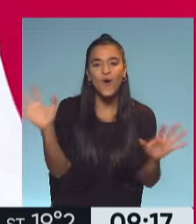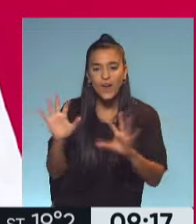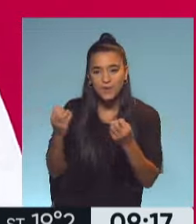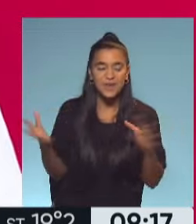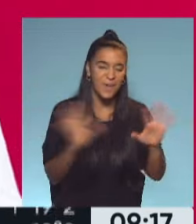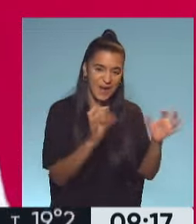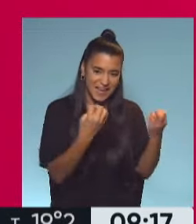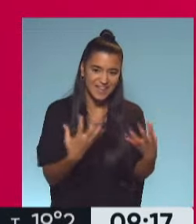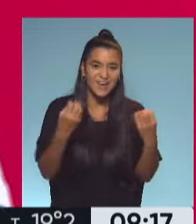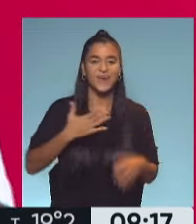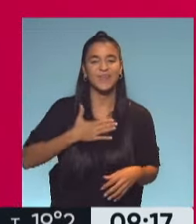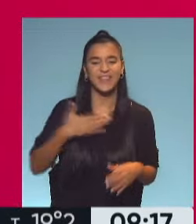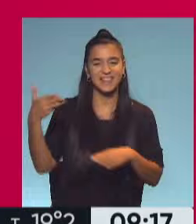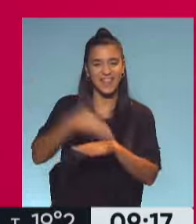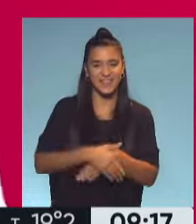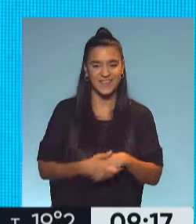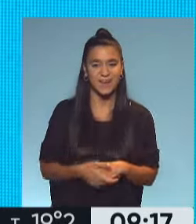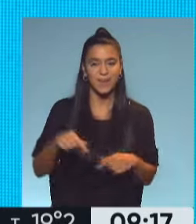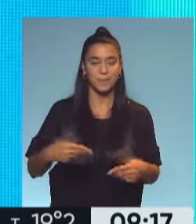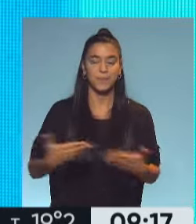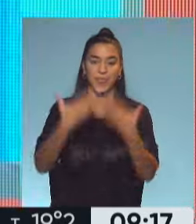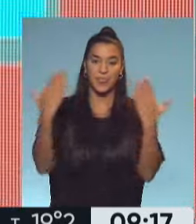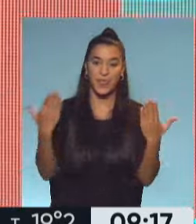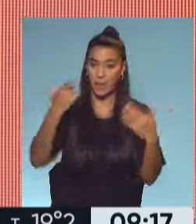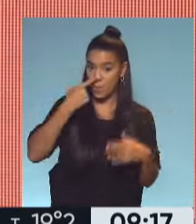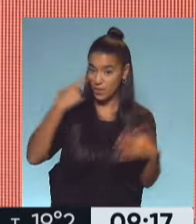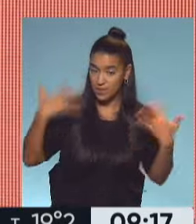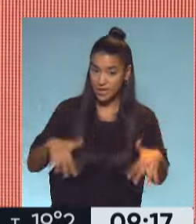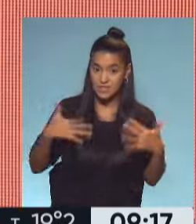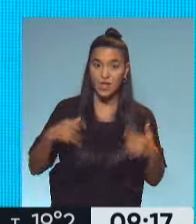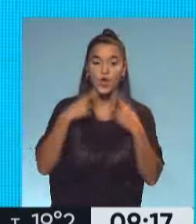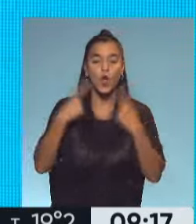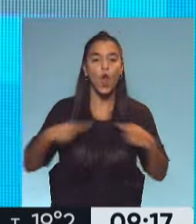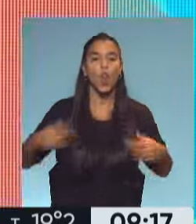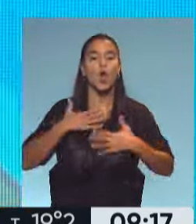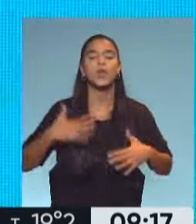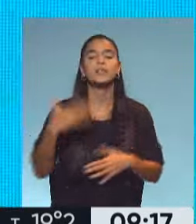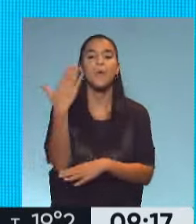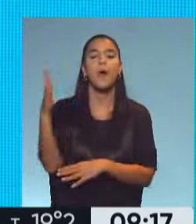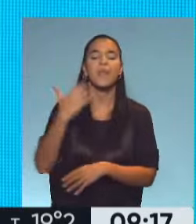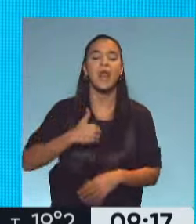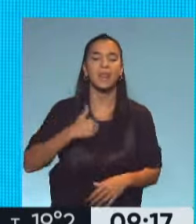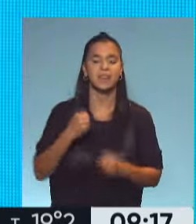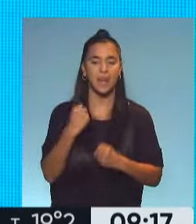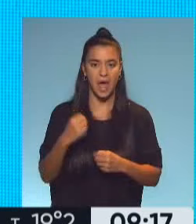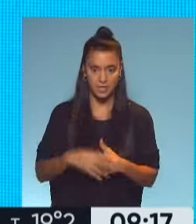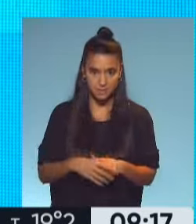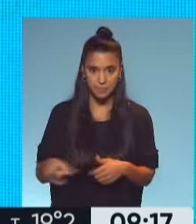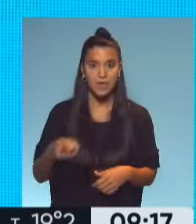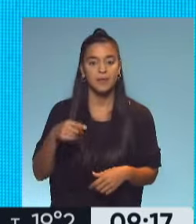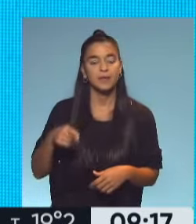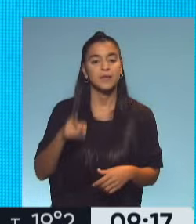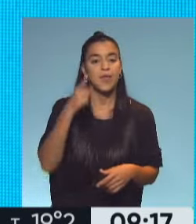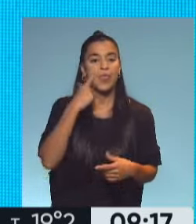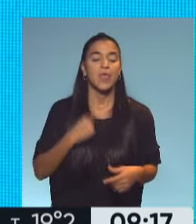Nati, muy bien, muy contenta de estar acá. Bueno, un día muy interesante para tener esos colores de nuestra bandera argentina, siempre presentes en un día tan